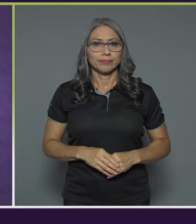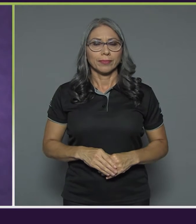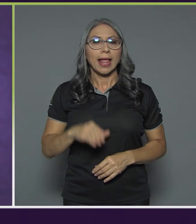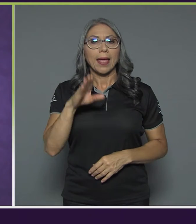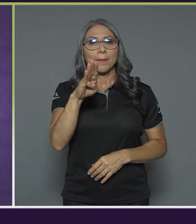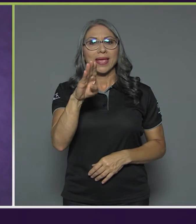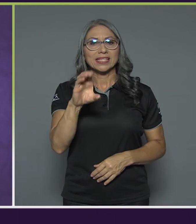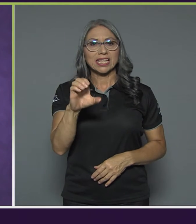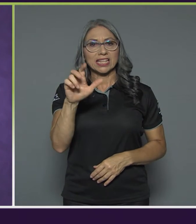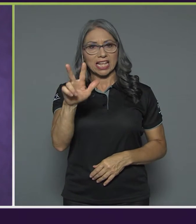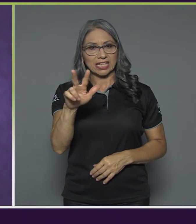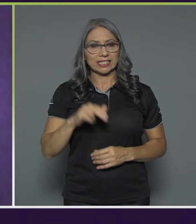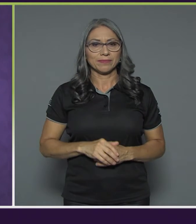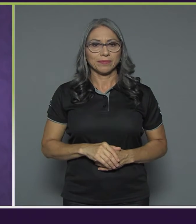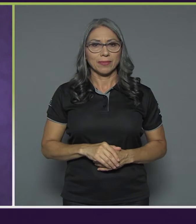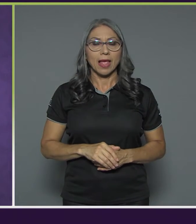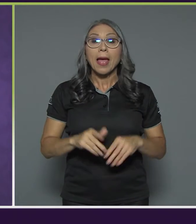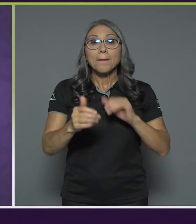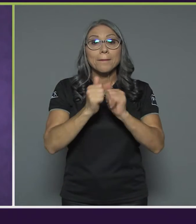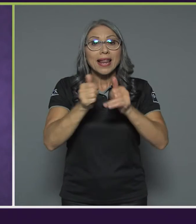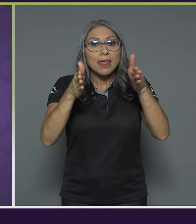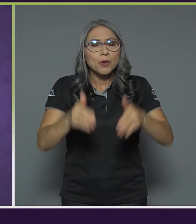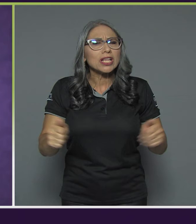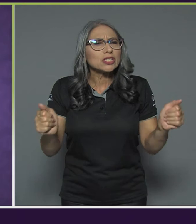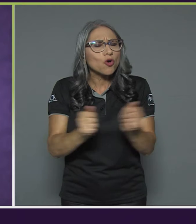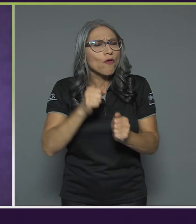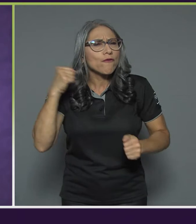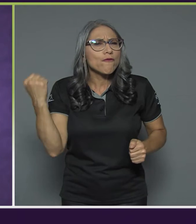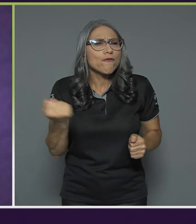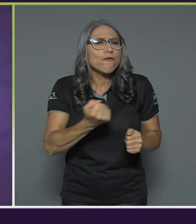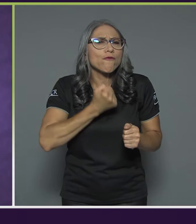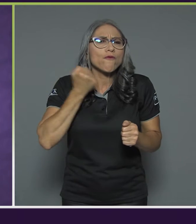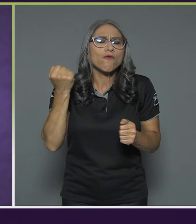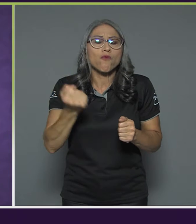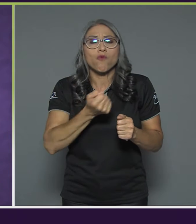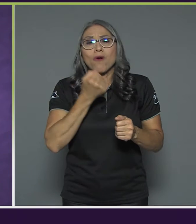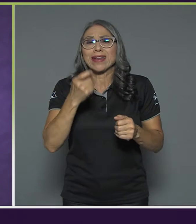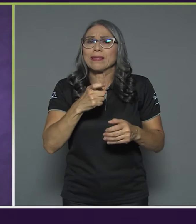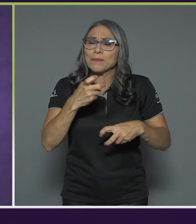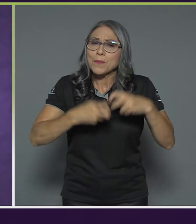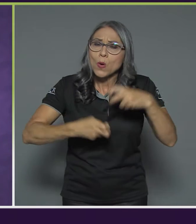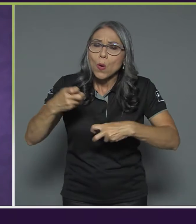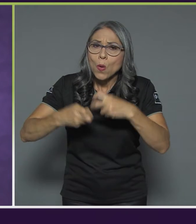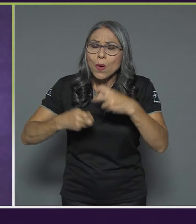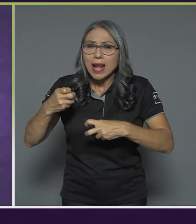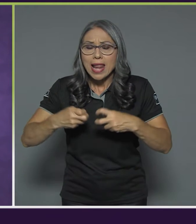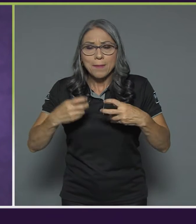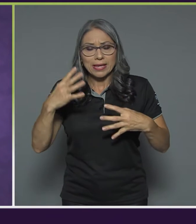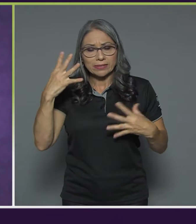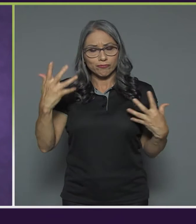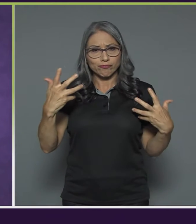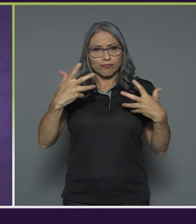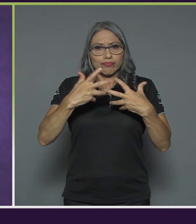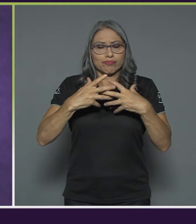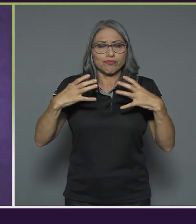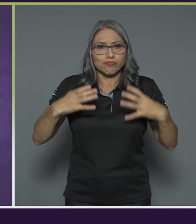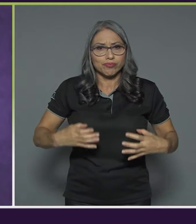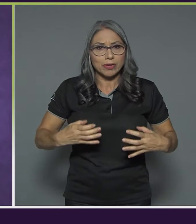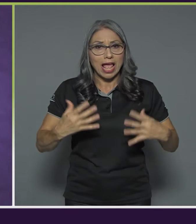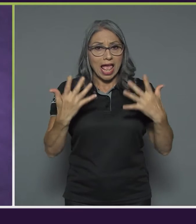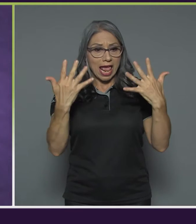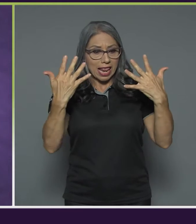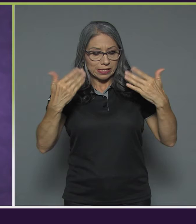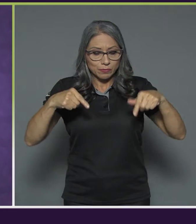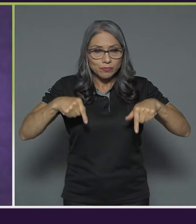BC3 es para deportistas con severa disfunción locomotriz en las cuatro extremidades, con o sin parálisis cerebral,